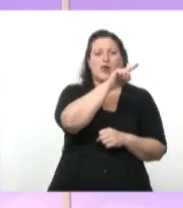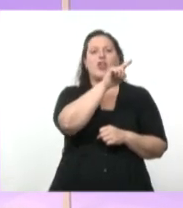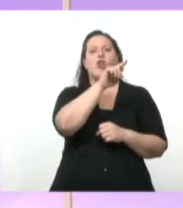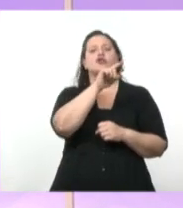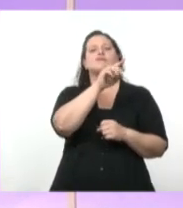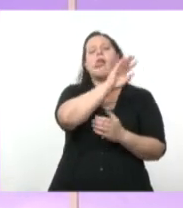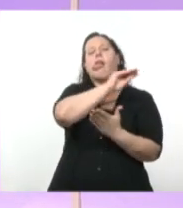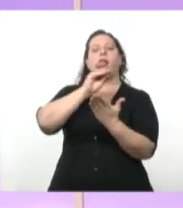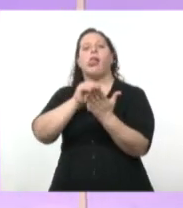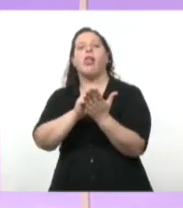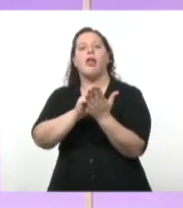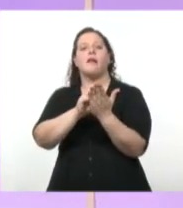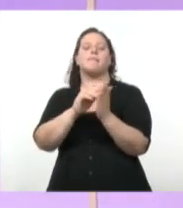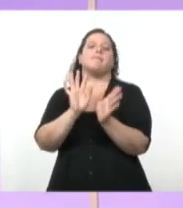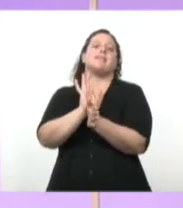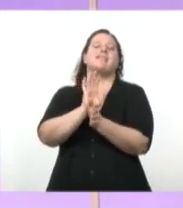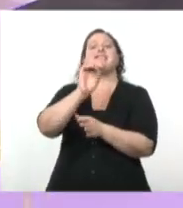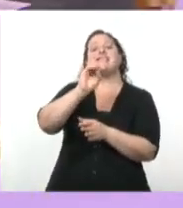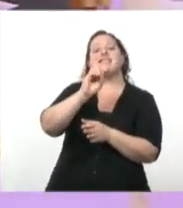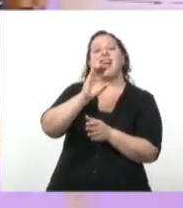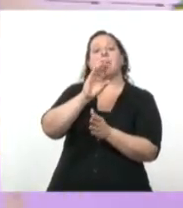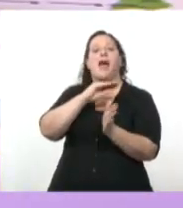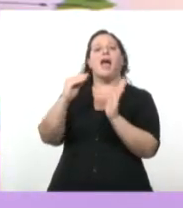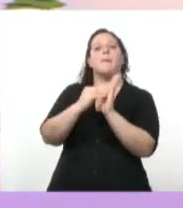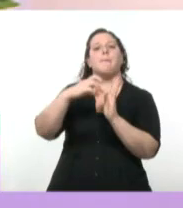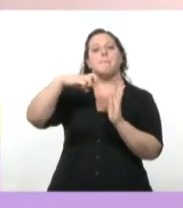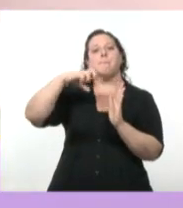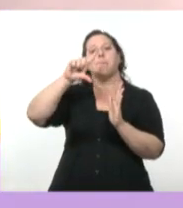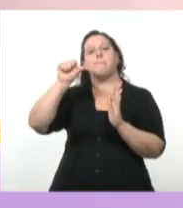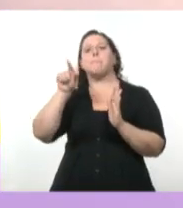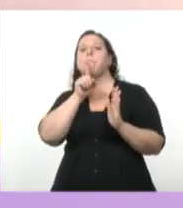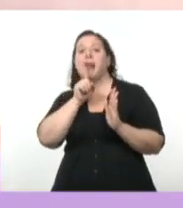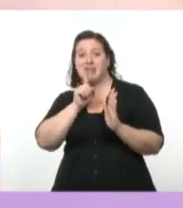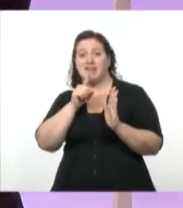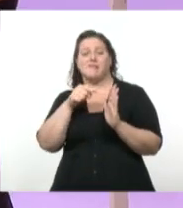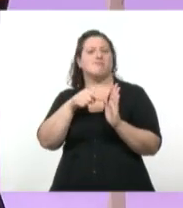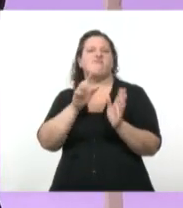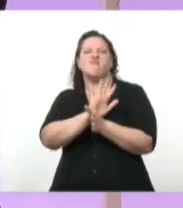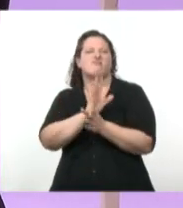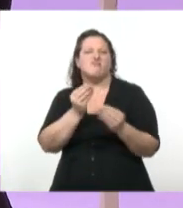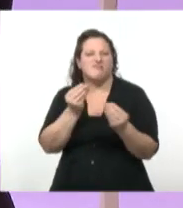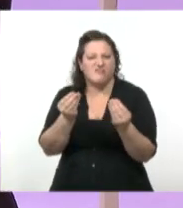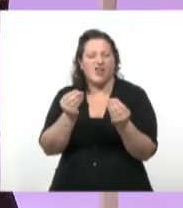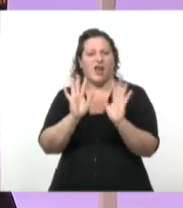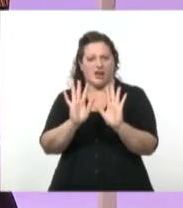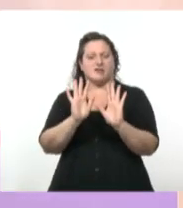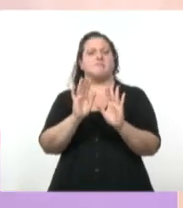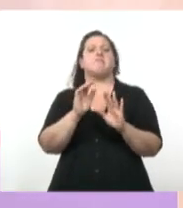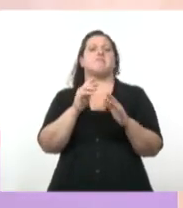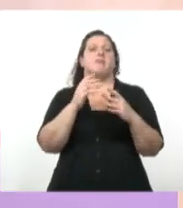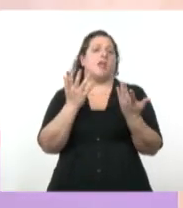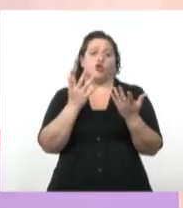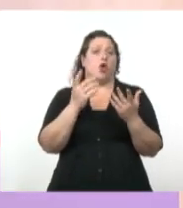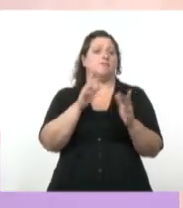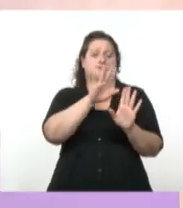se conoce en la historia como la enmienda Platt, que significa, esta enmienda que se va a firmar, aprobada por el Congreso de los Unidos, y se va a firmar